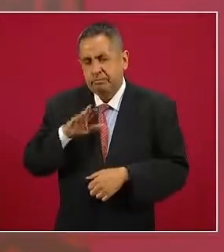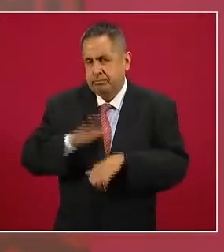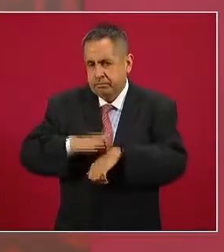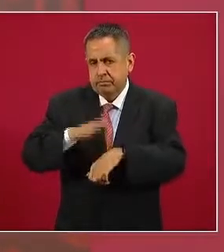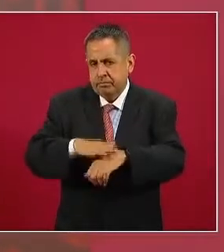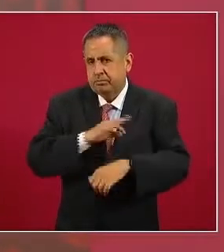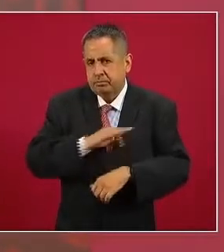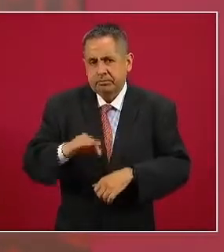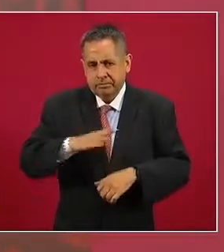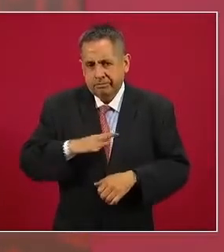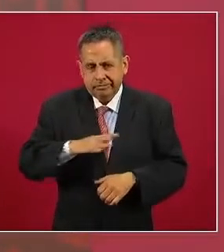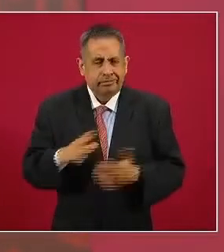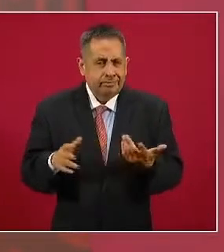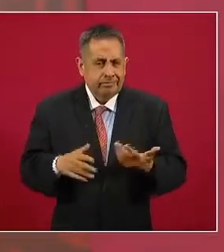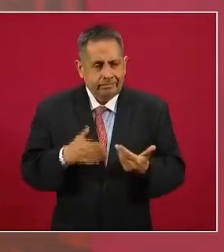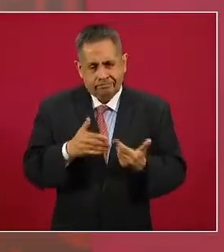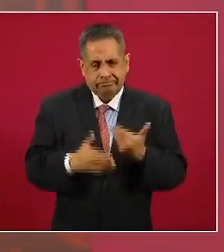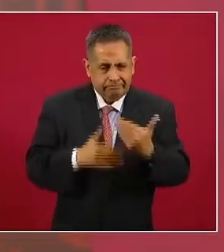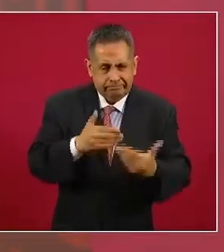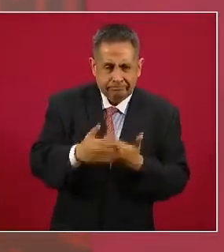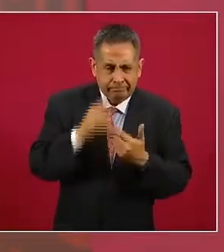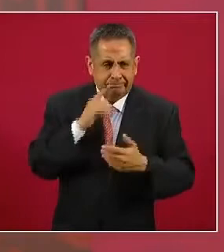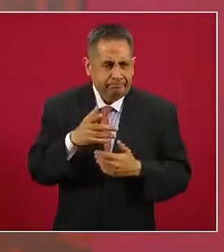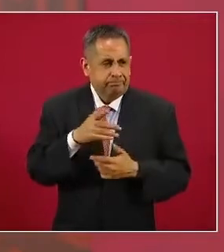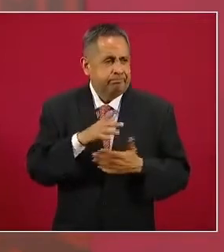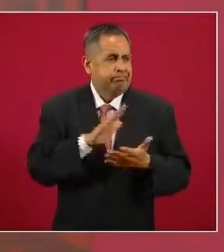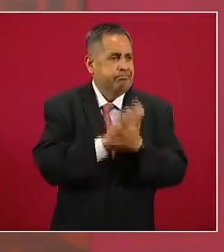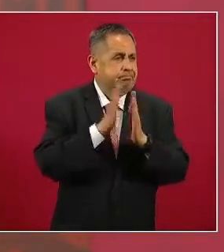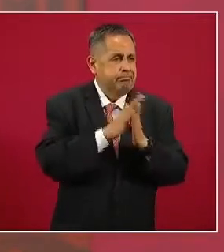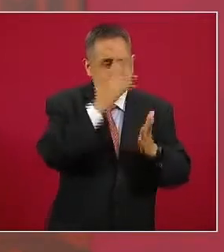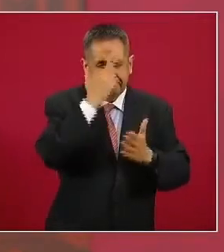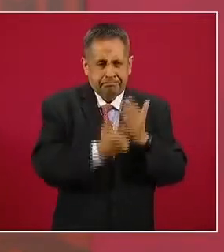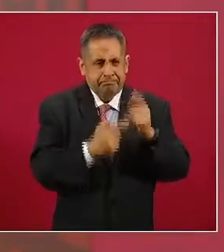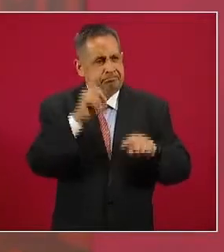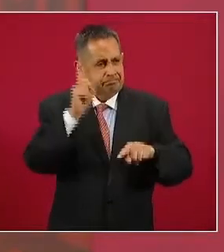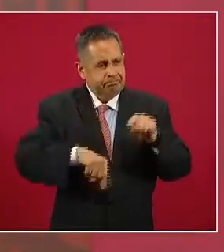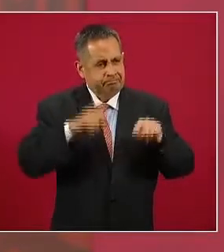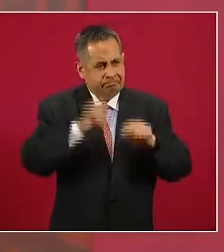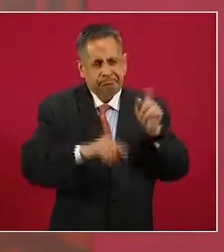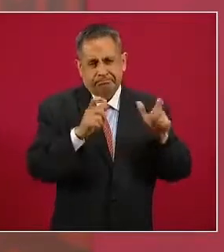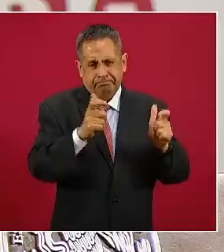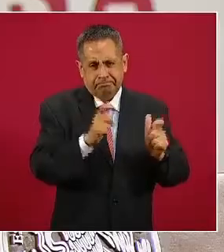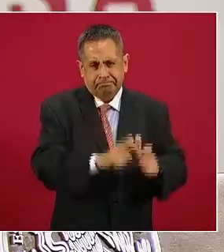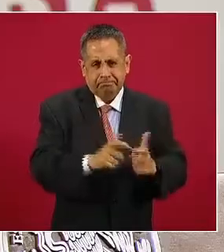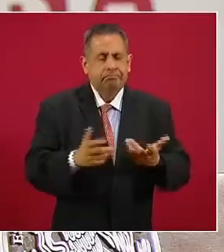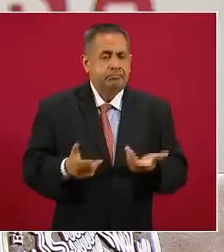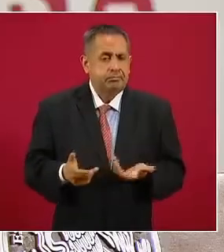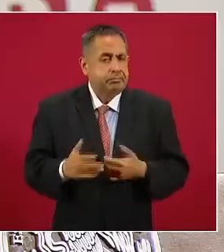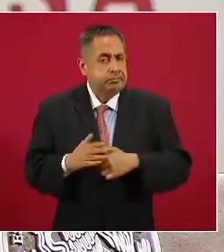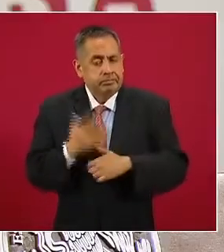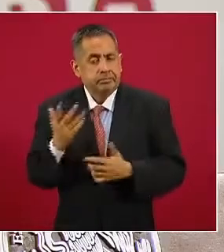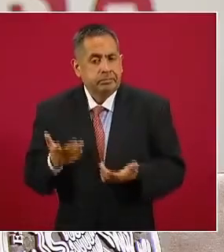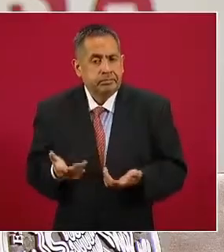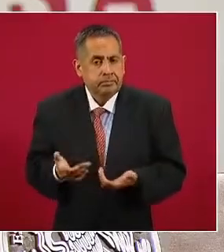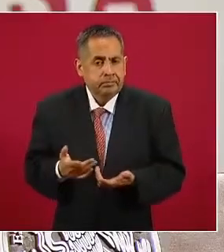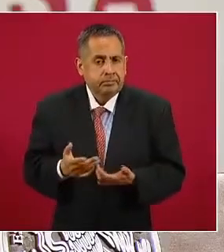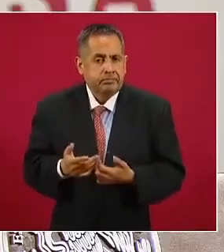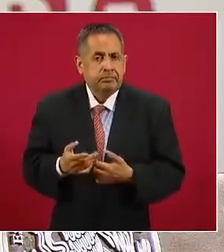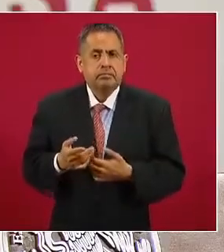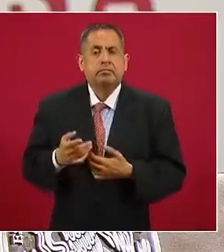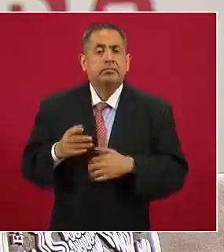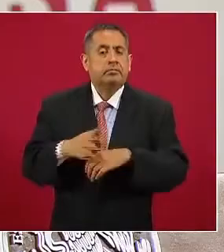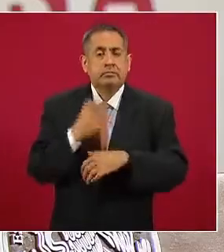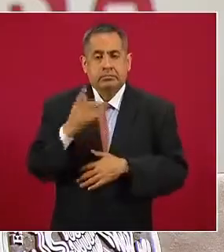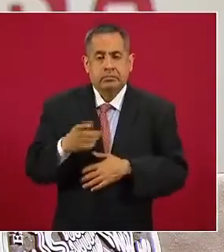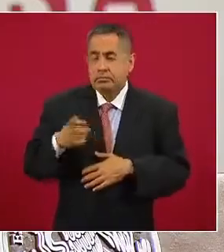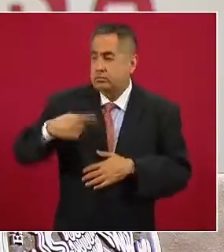y de avanzar en el combate a la delincuencia porque son